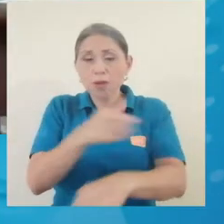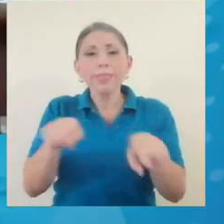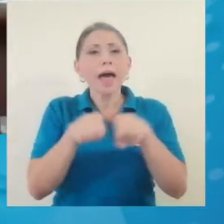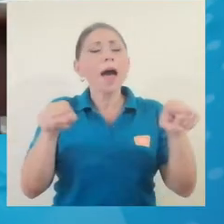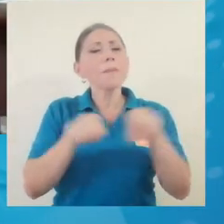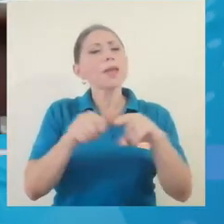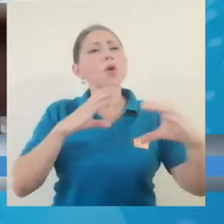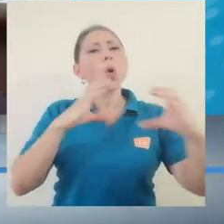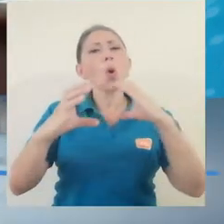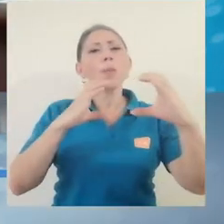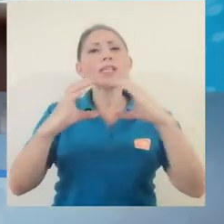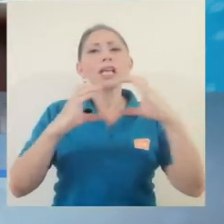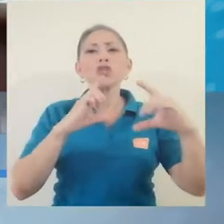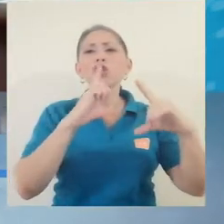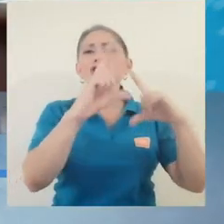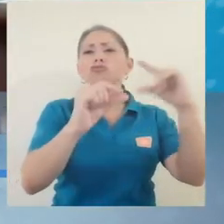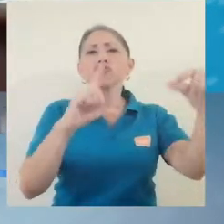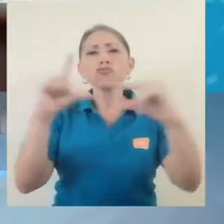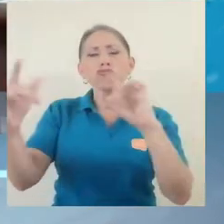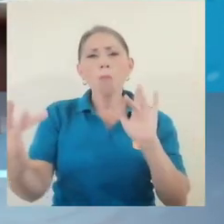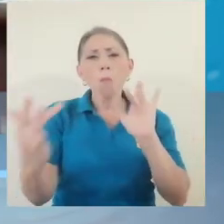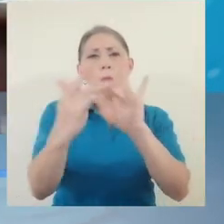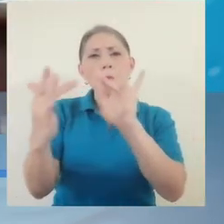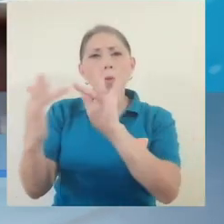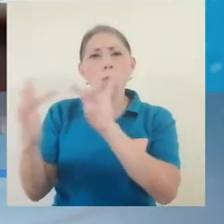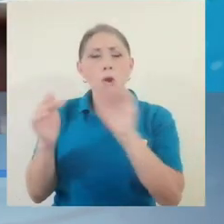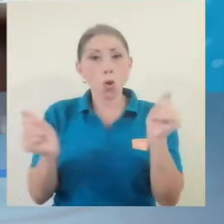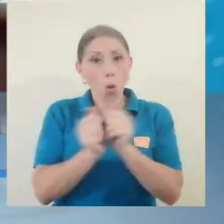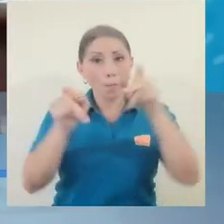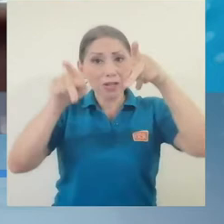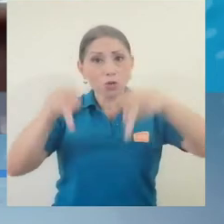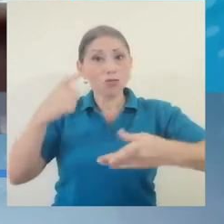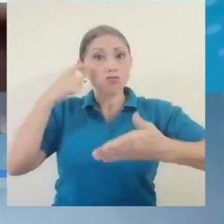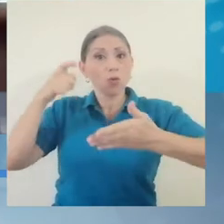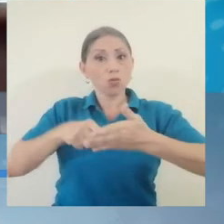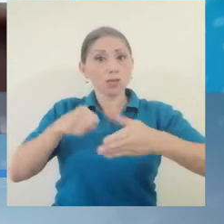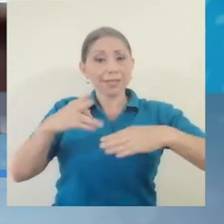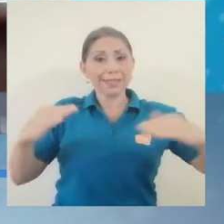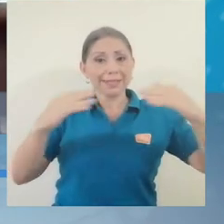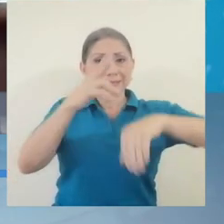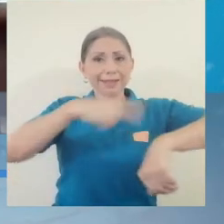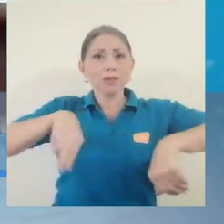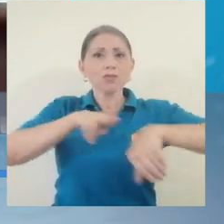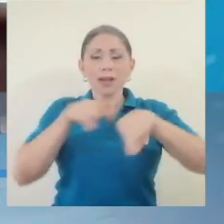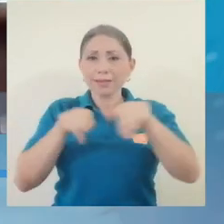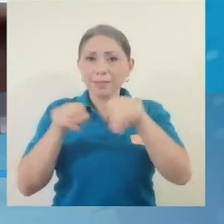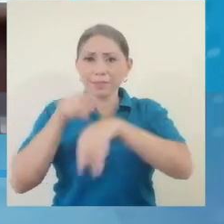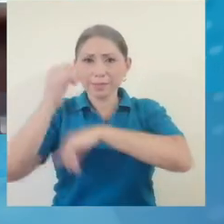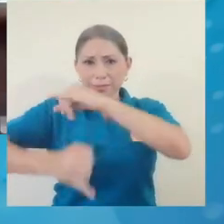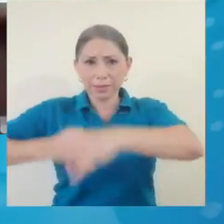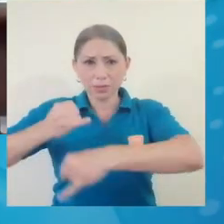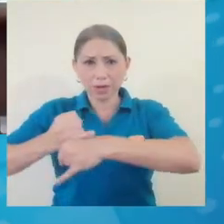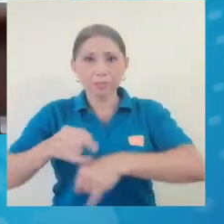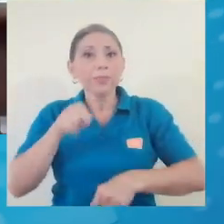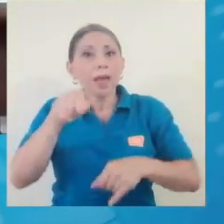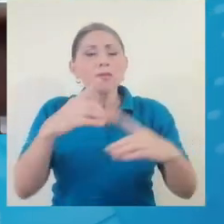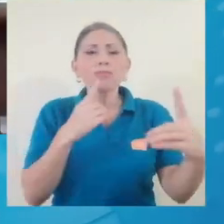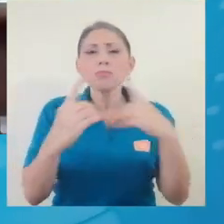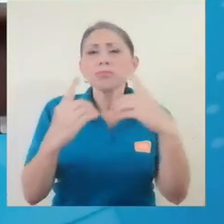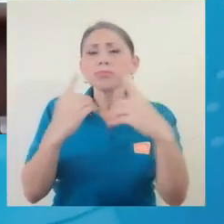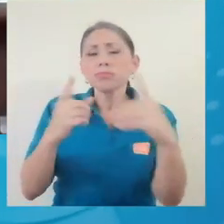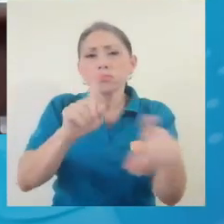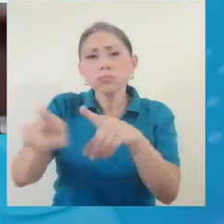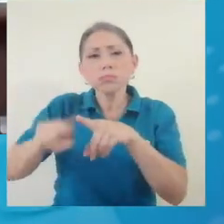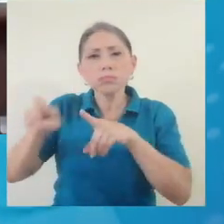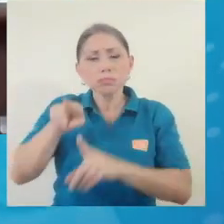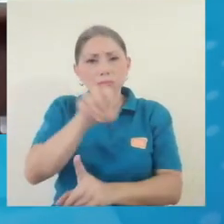conversaciones a distancia con personas reconocidas nacional e internacionalmente, en el cual se plantean diálogos